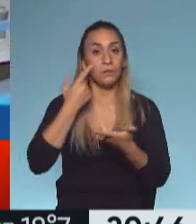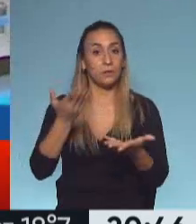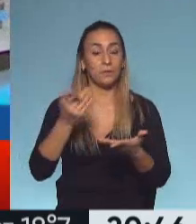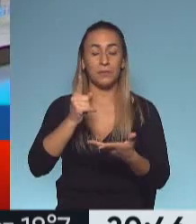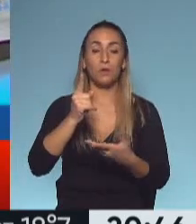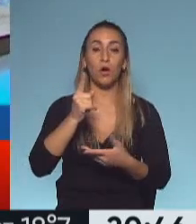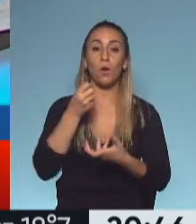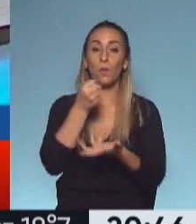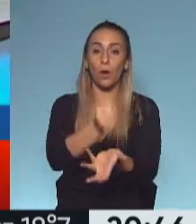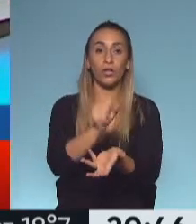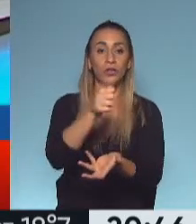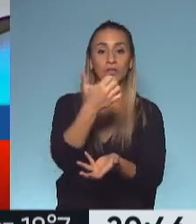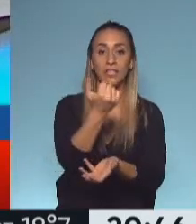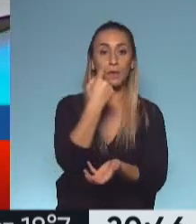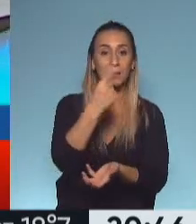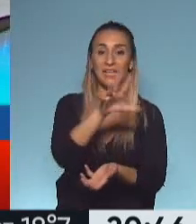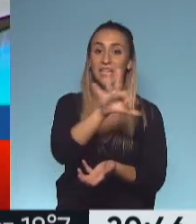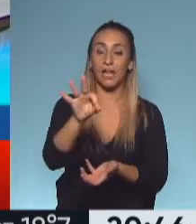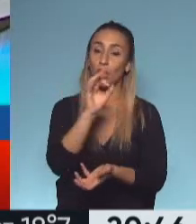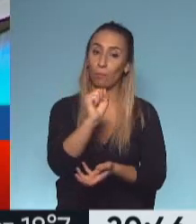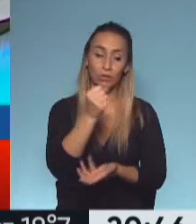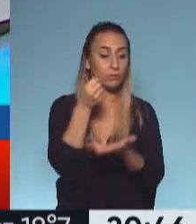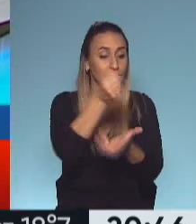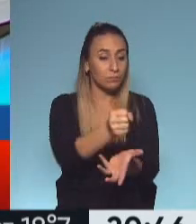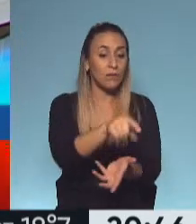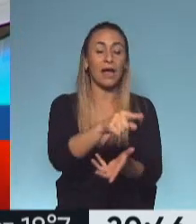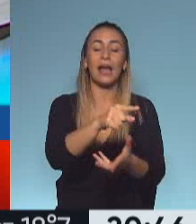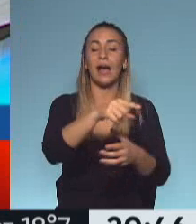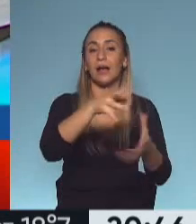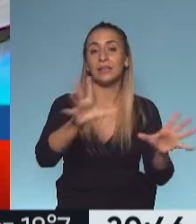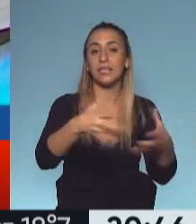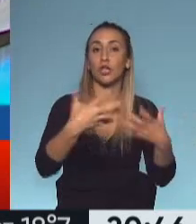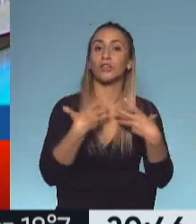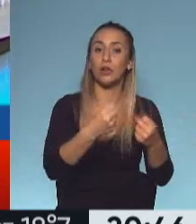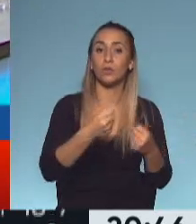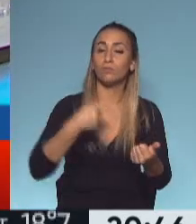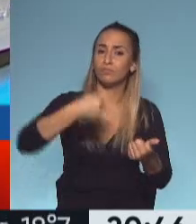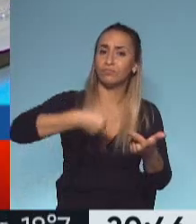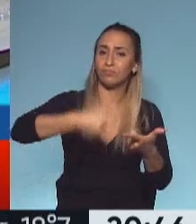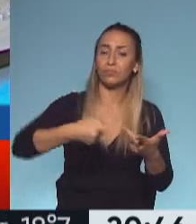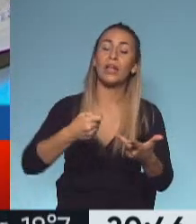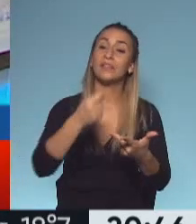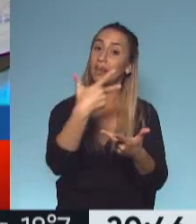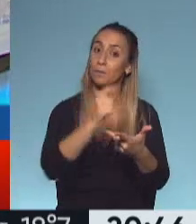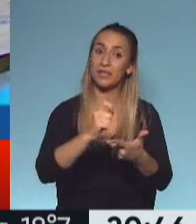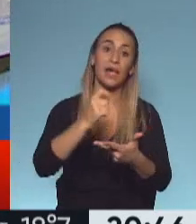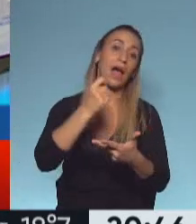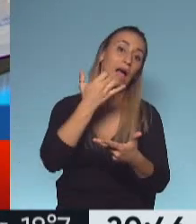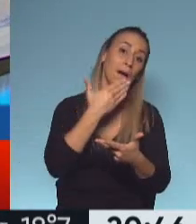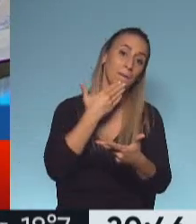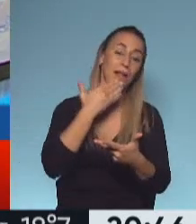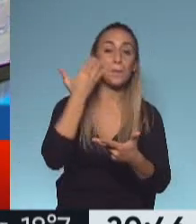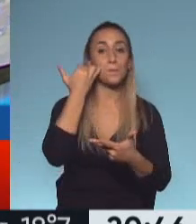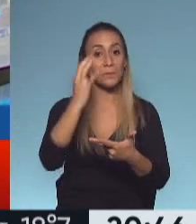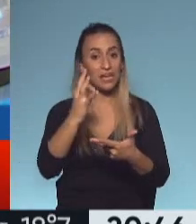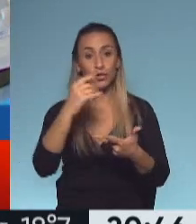este bono de 6.500 pesos al sector de la salud que se proveerá por tres meses, abril, mayo y junio. También